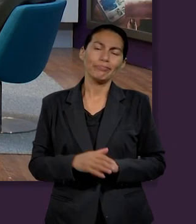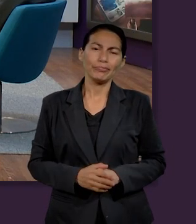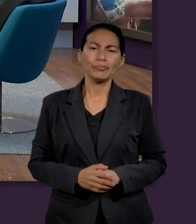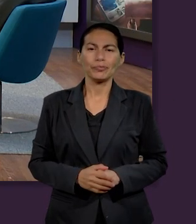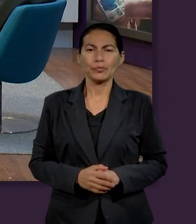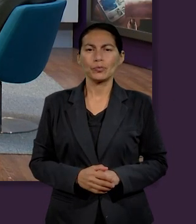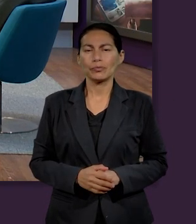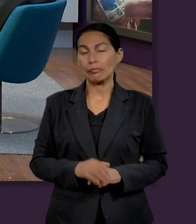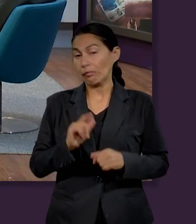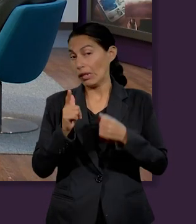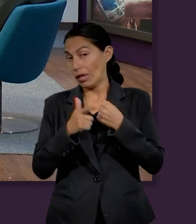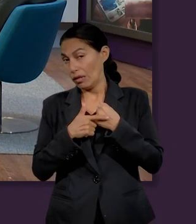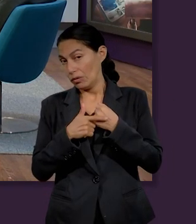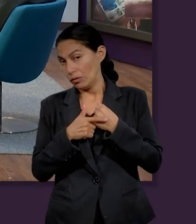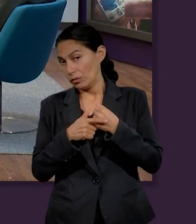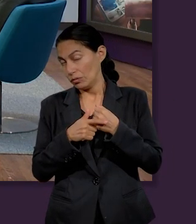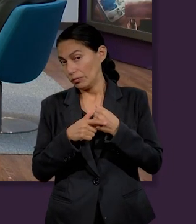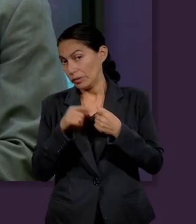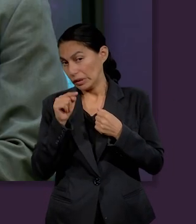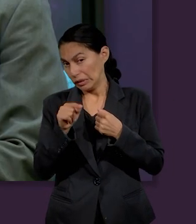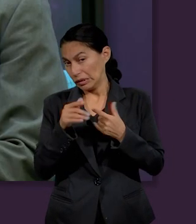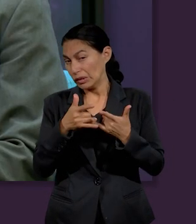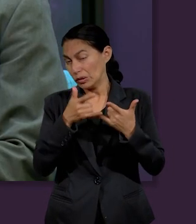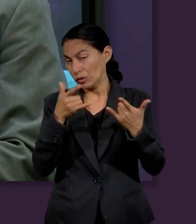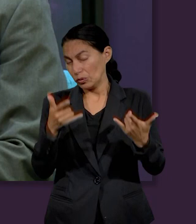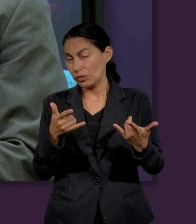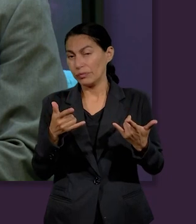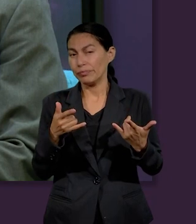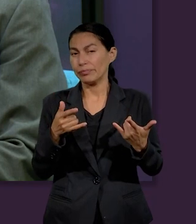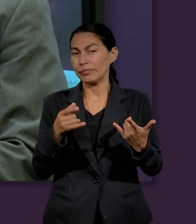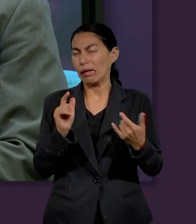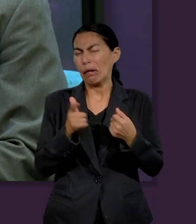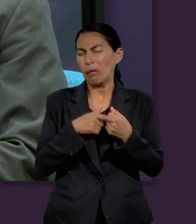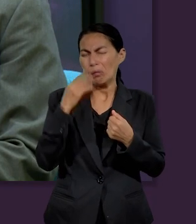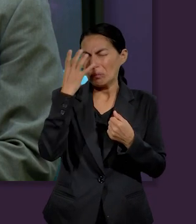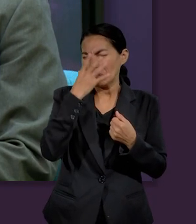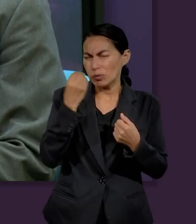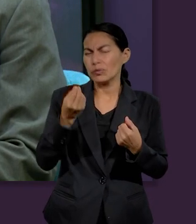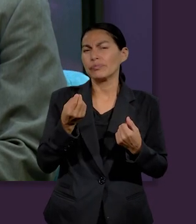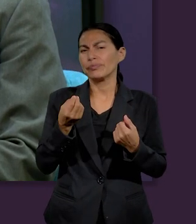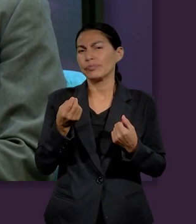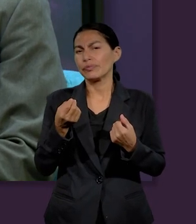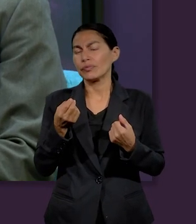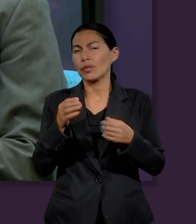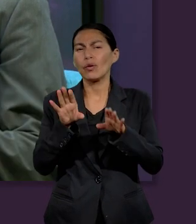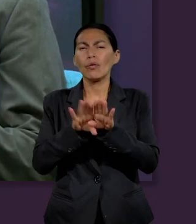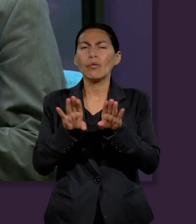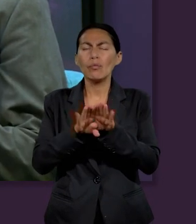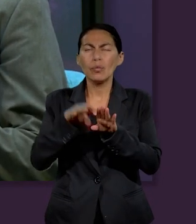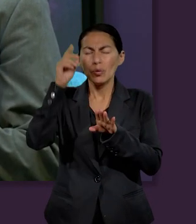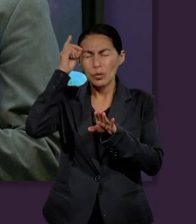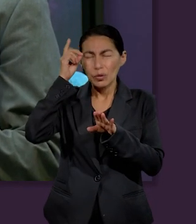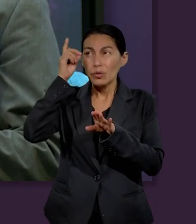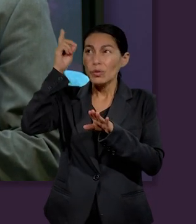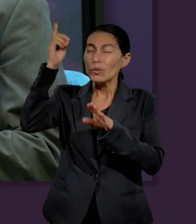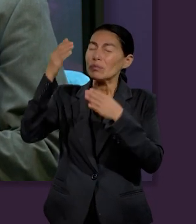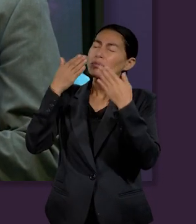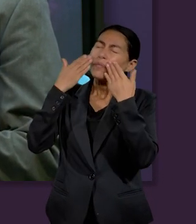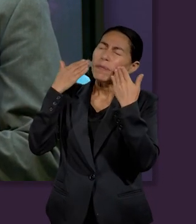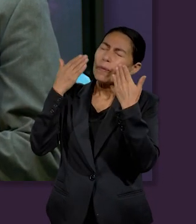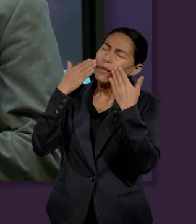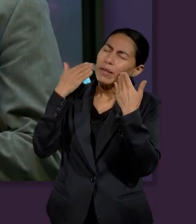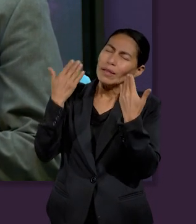Algo también muy hermoso que podemos sacar de esta historia es que vemos a un Dios